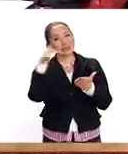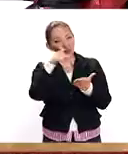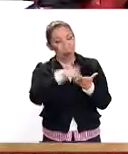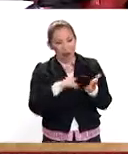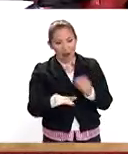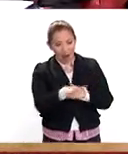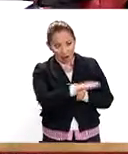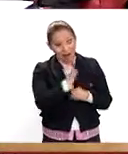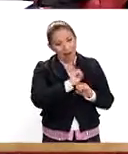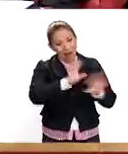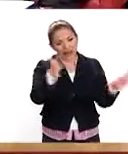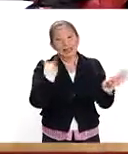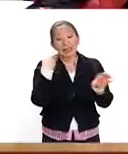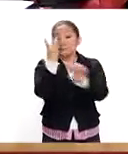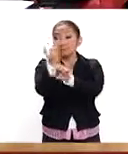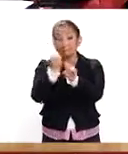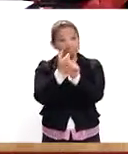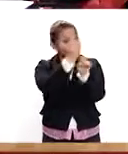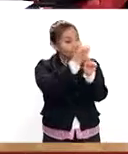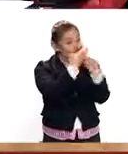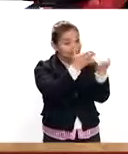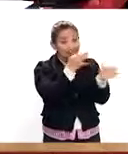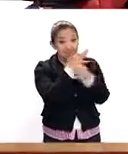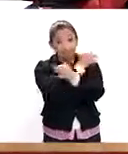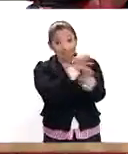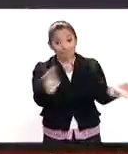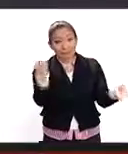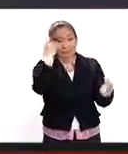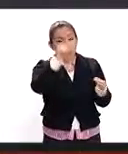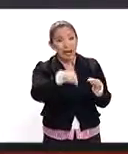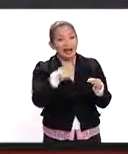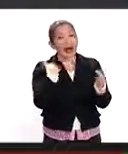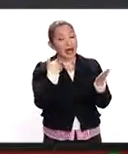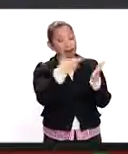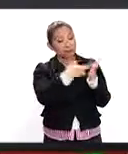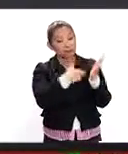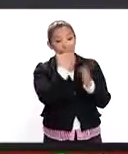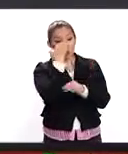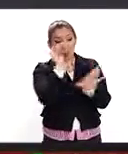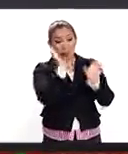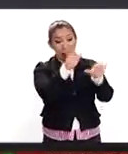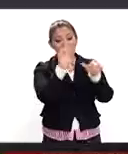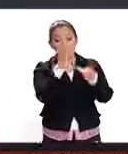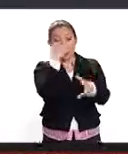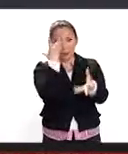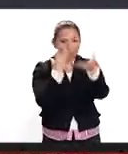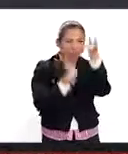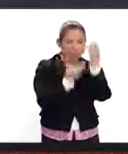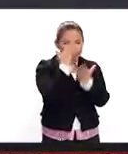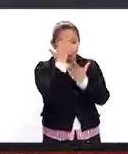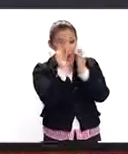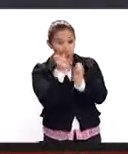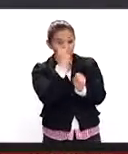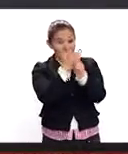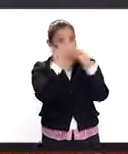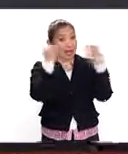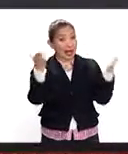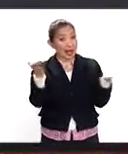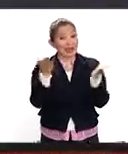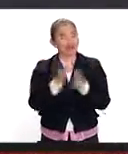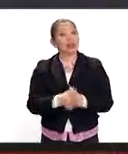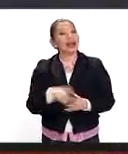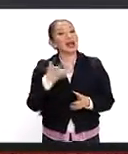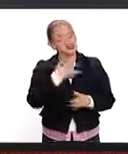espacio y claro, esta es una convocatoria para ingreso a los establecimientos, a las escuelas de formación. Es una gran oportunidad que